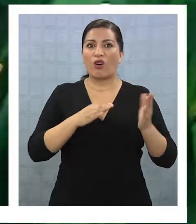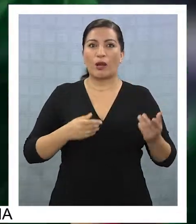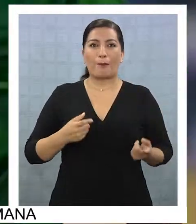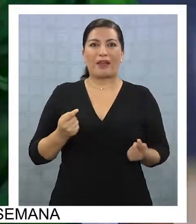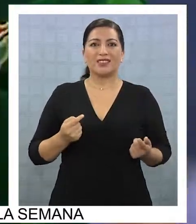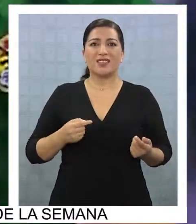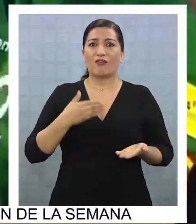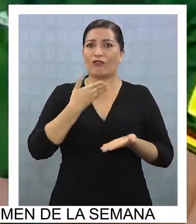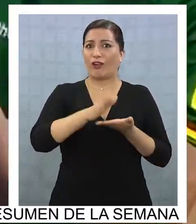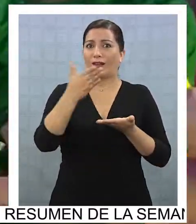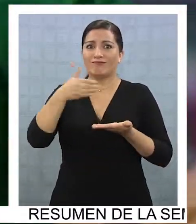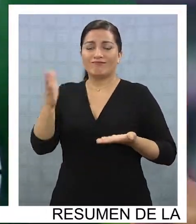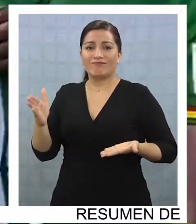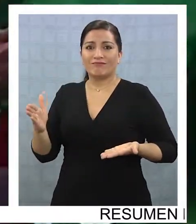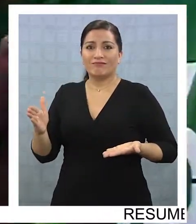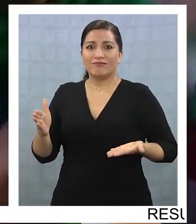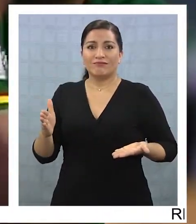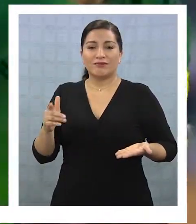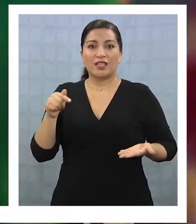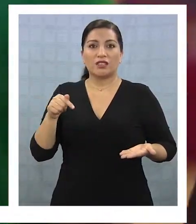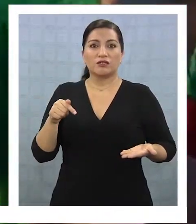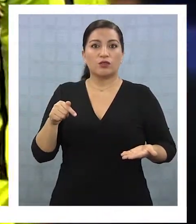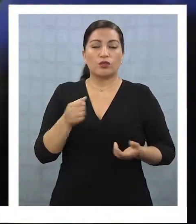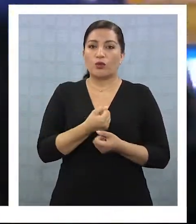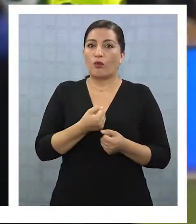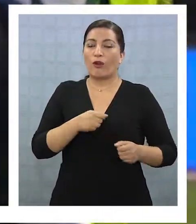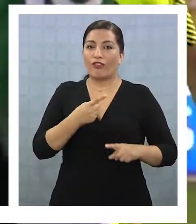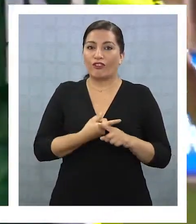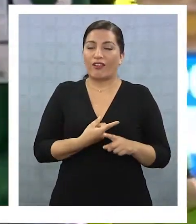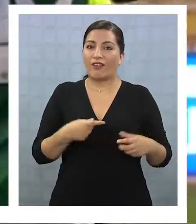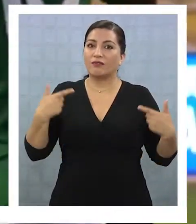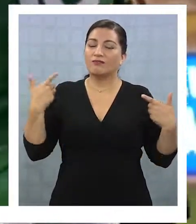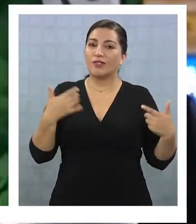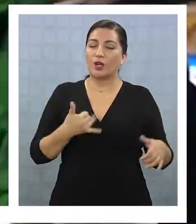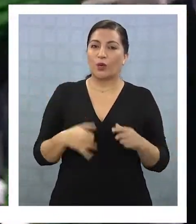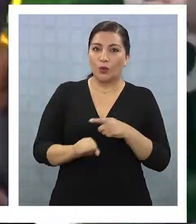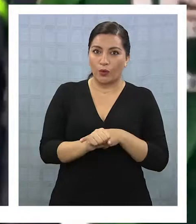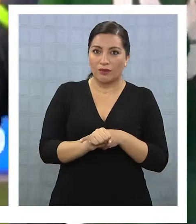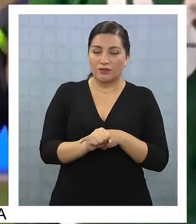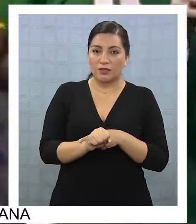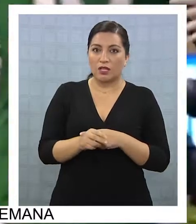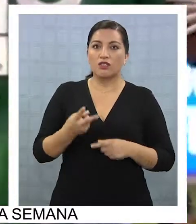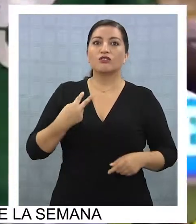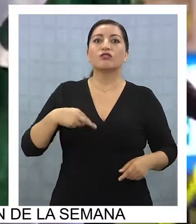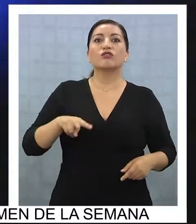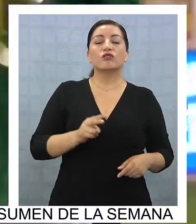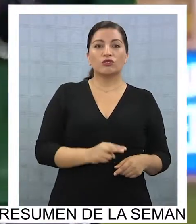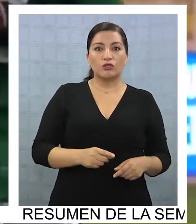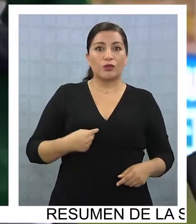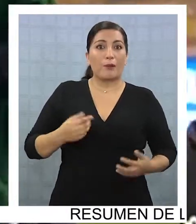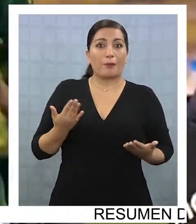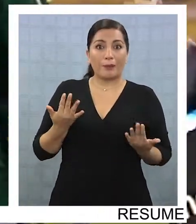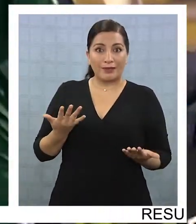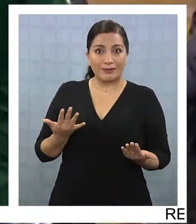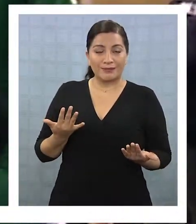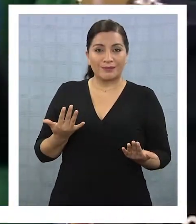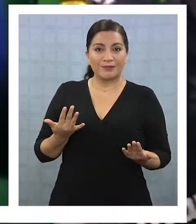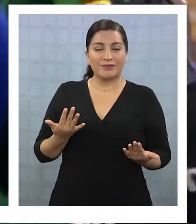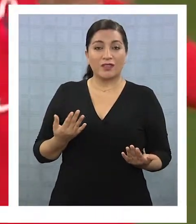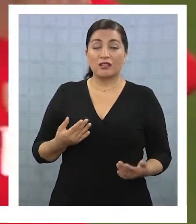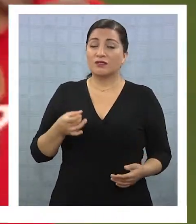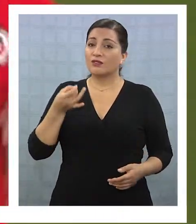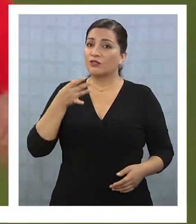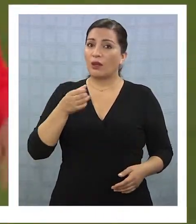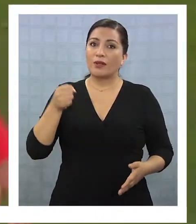todo, ni siquiera en zona de repechaje, por lo tanto, lo que uno tiene que aspirar ahora es